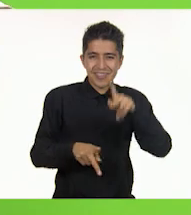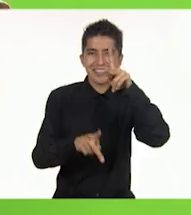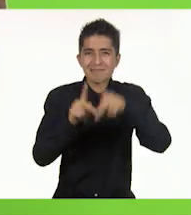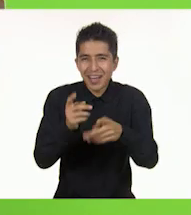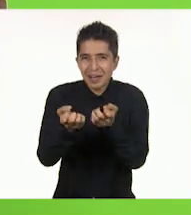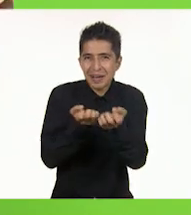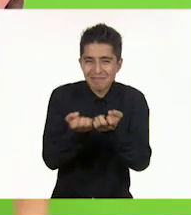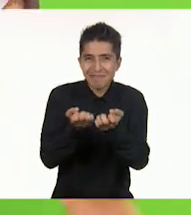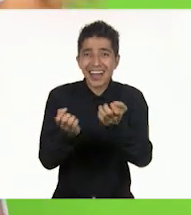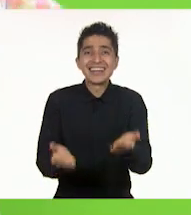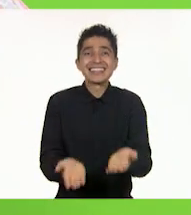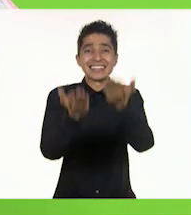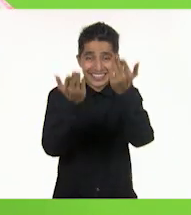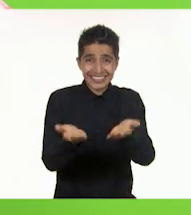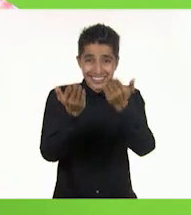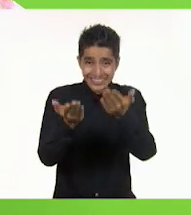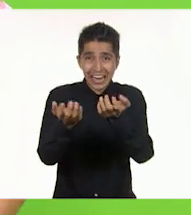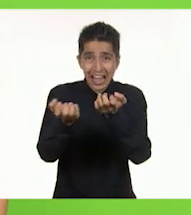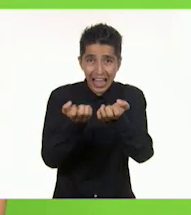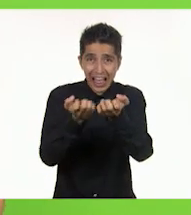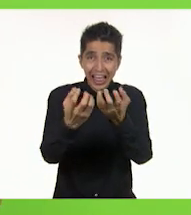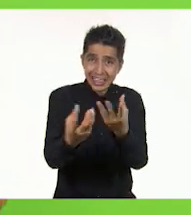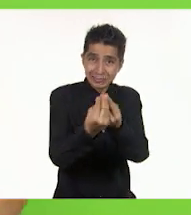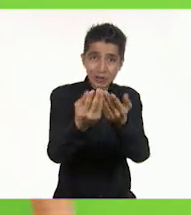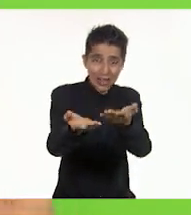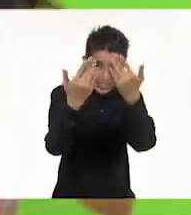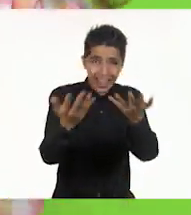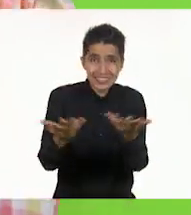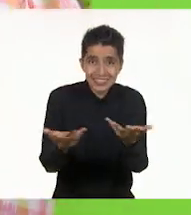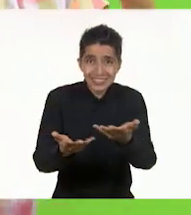activa? Ponte de pie y vamos a hacerla. ¡Venga!